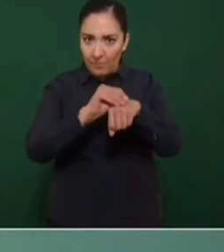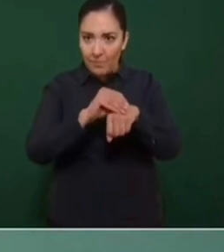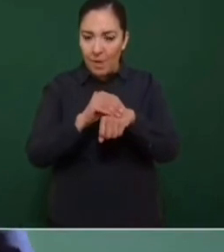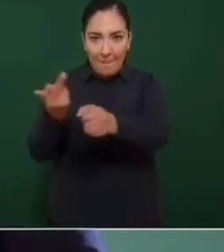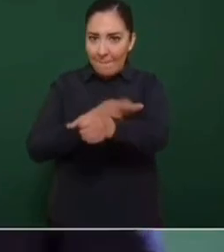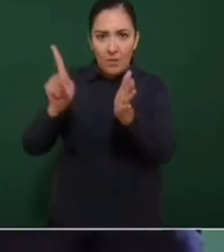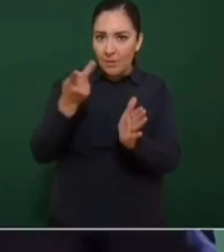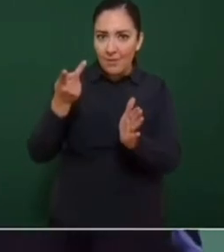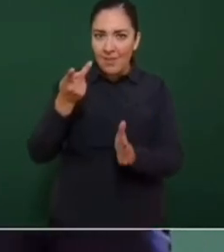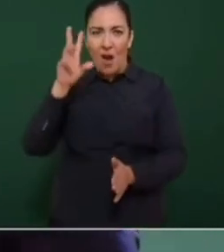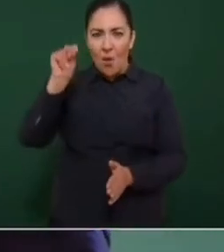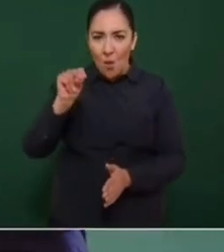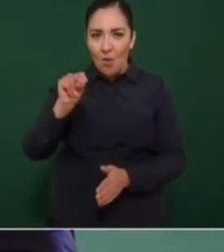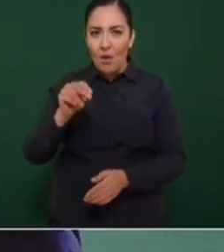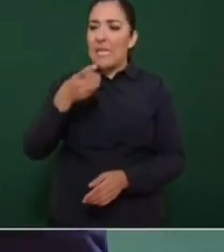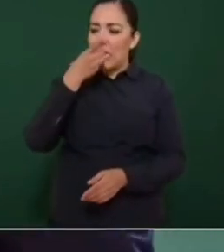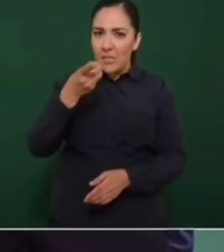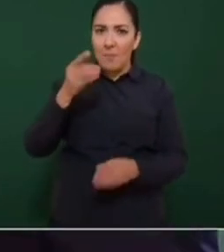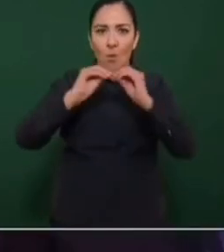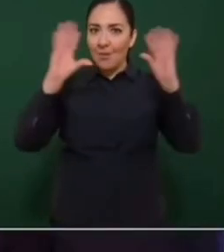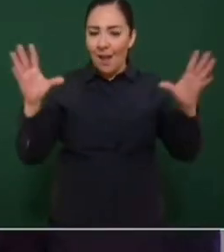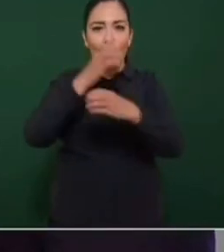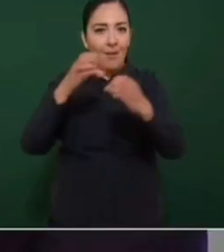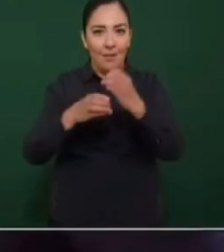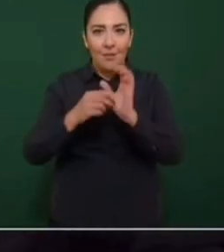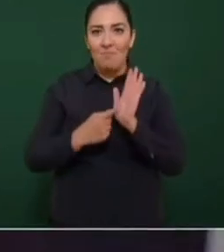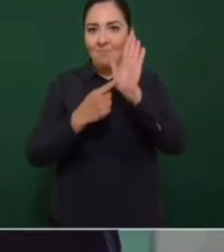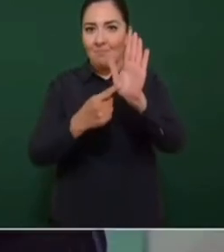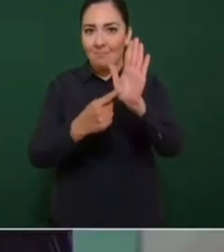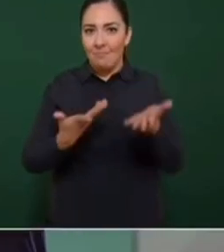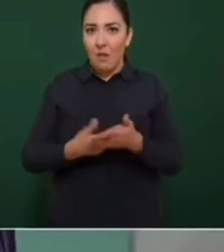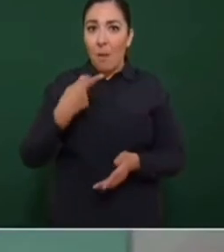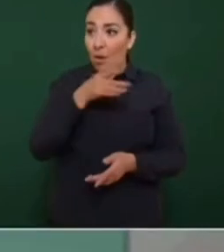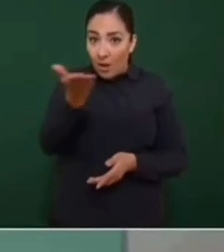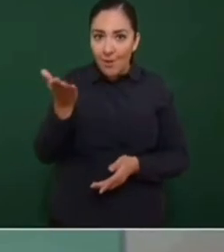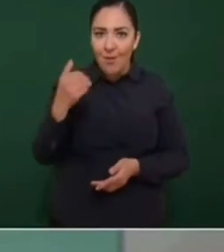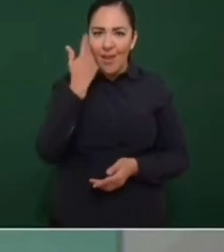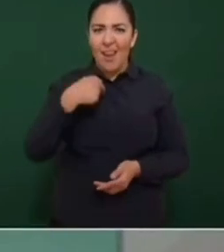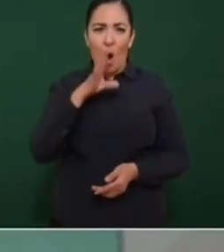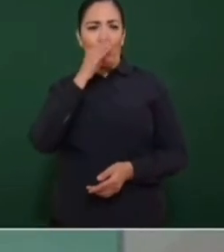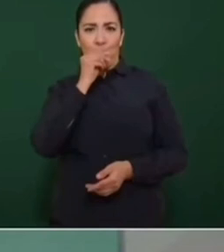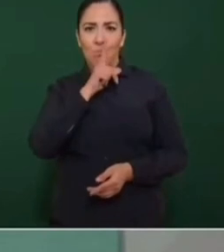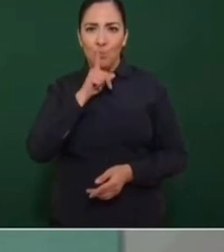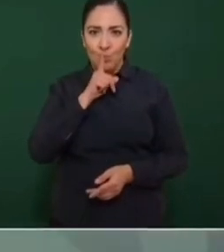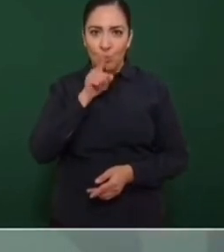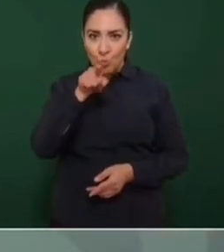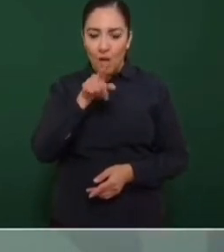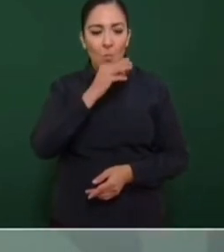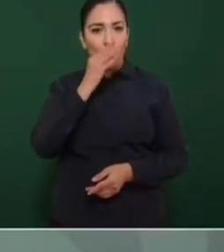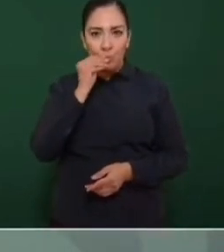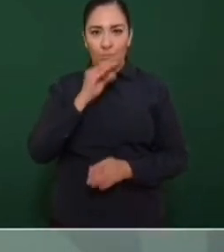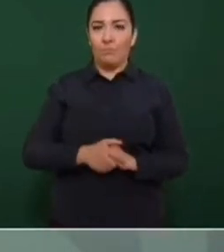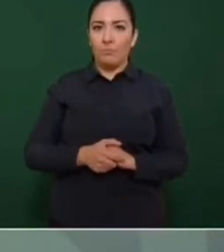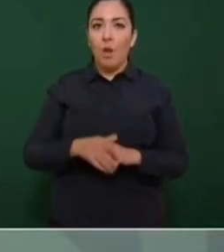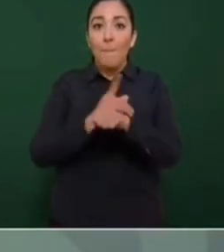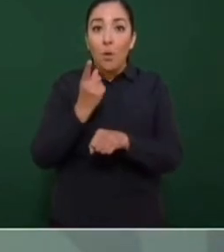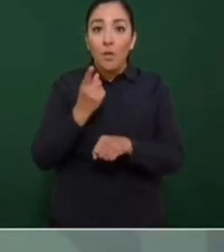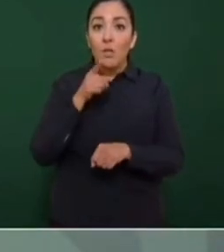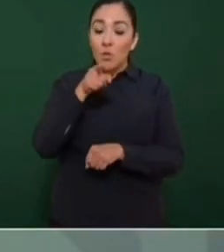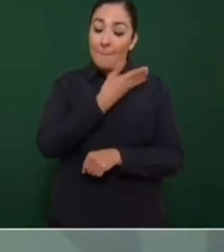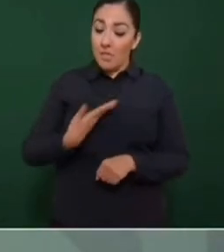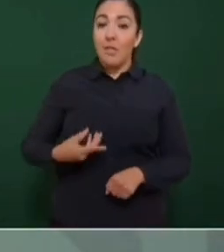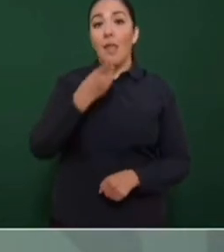Nosotros vamos a llamar a las cosas por su nombre. Porque quisiera que yo me quedara callado. No diga nada, ¿eh? Porque si dice,